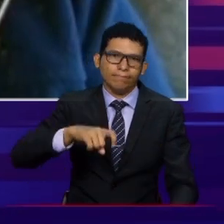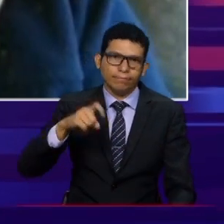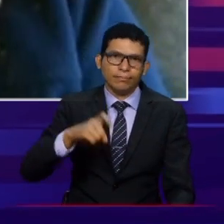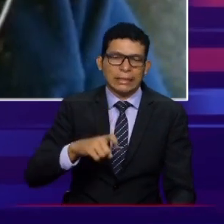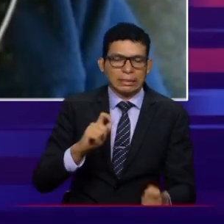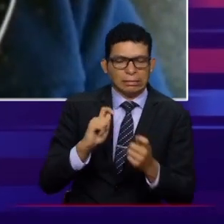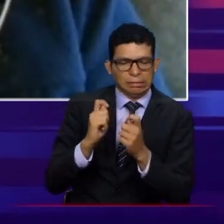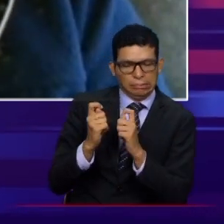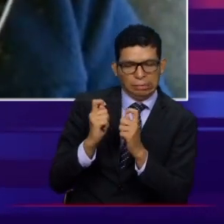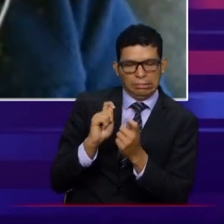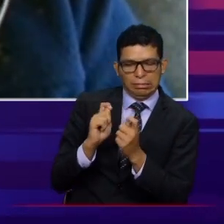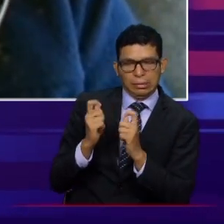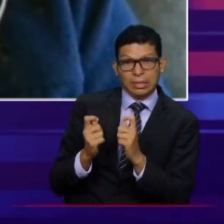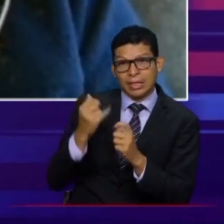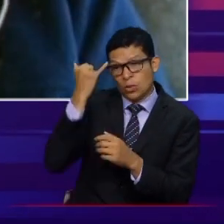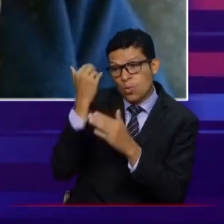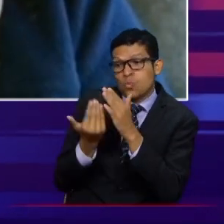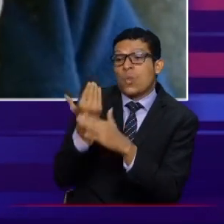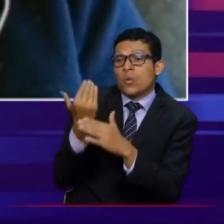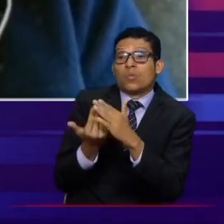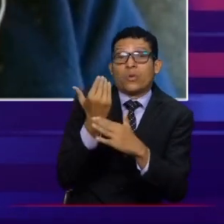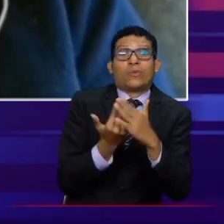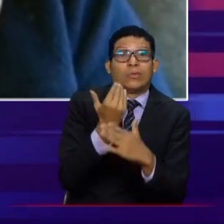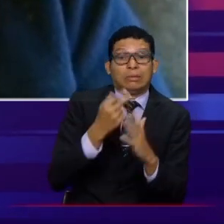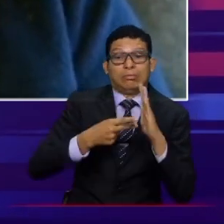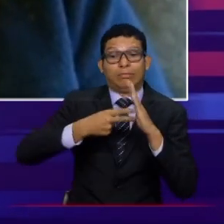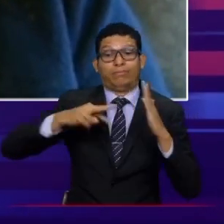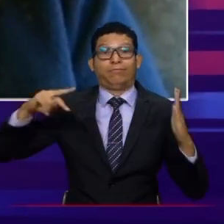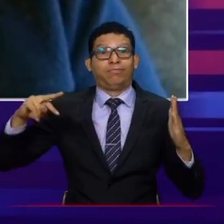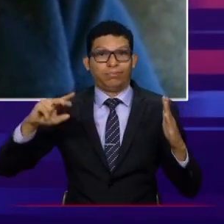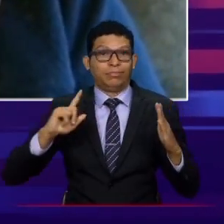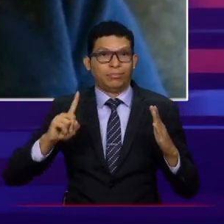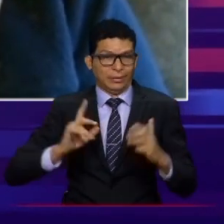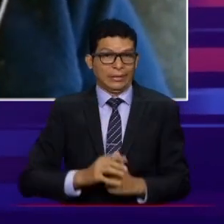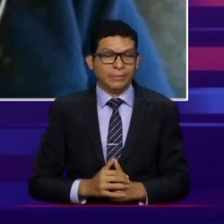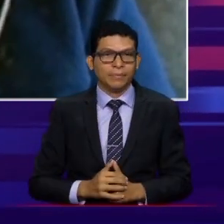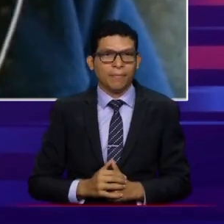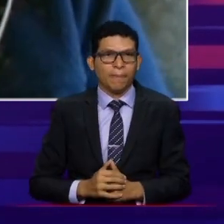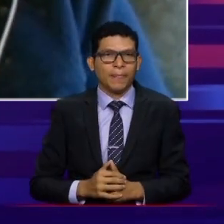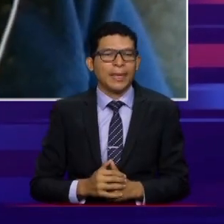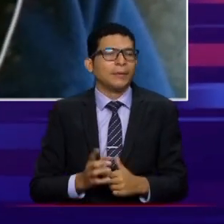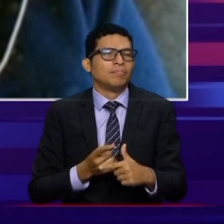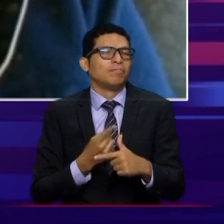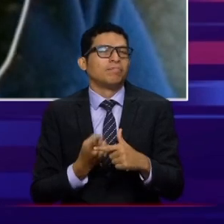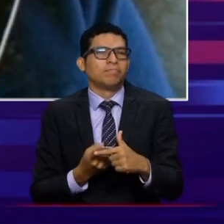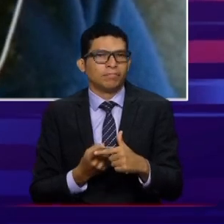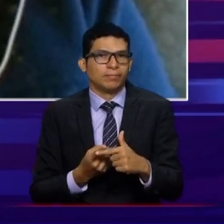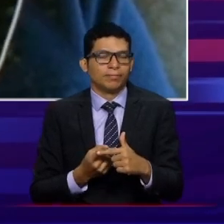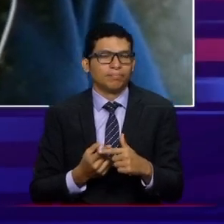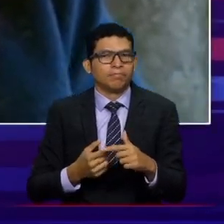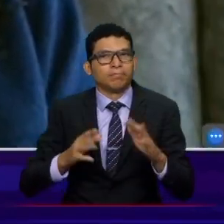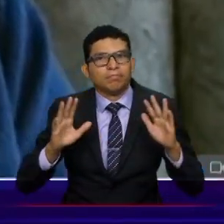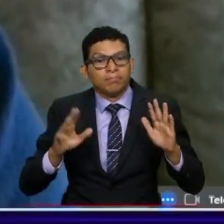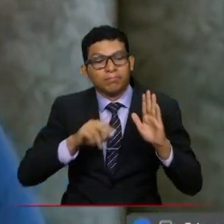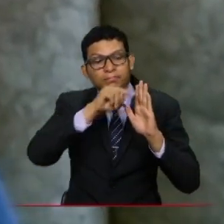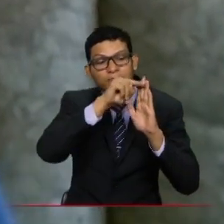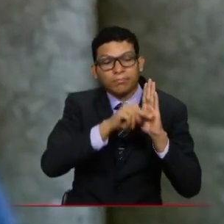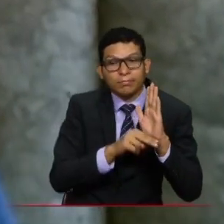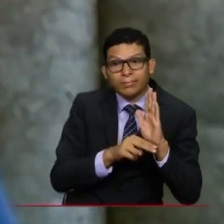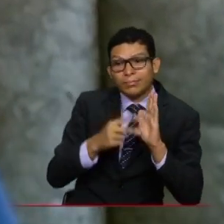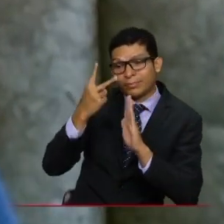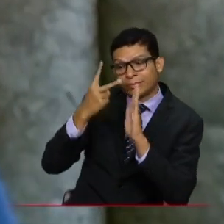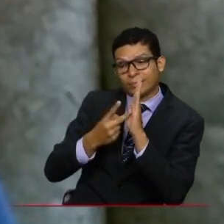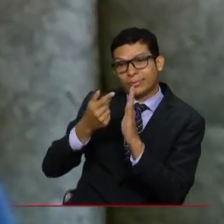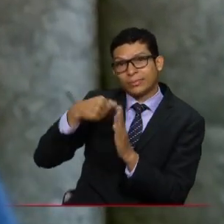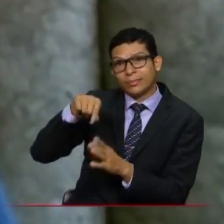ajustarse debido a la innovación que presenta este canal interactivo. Entonces, a pesar de que la norma se expidió en el